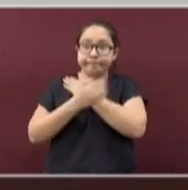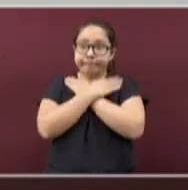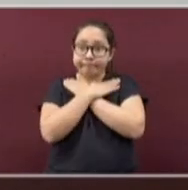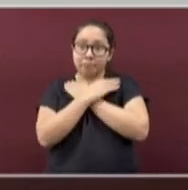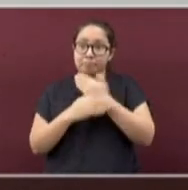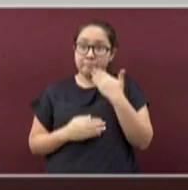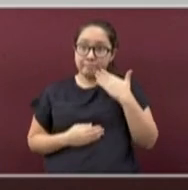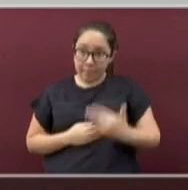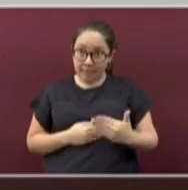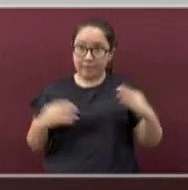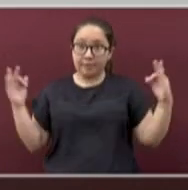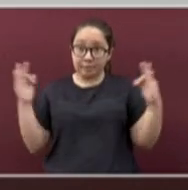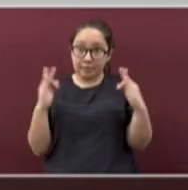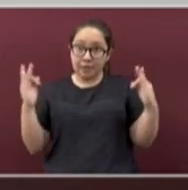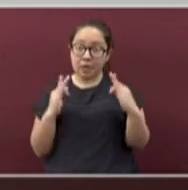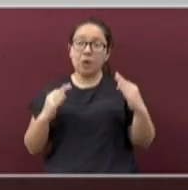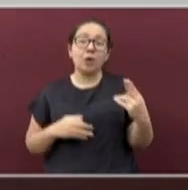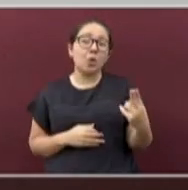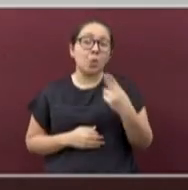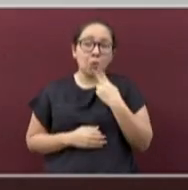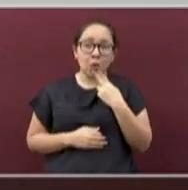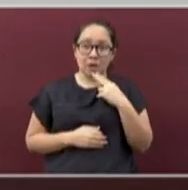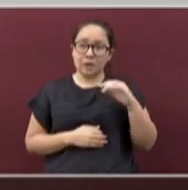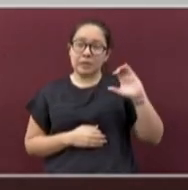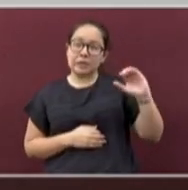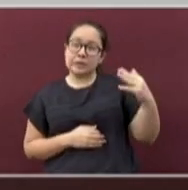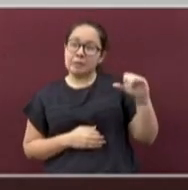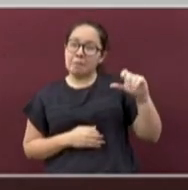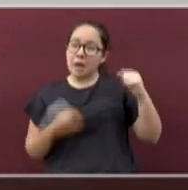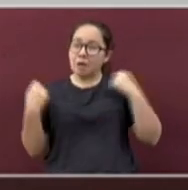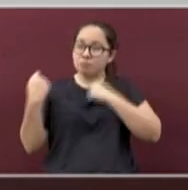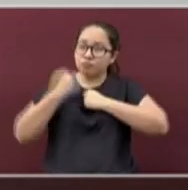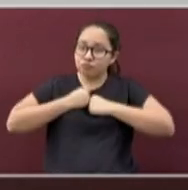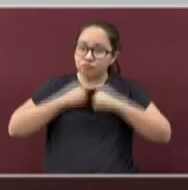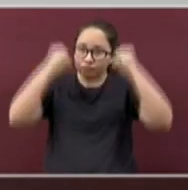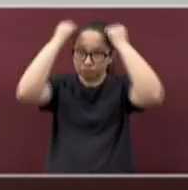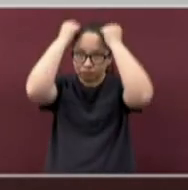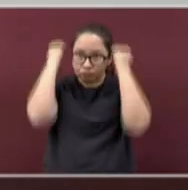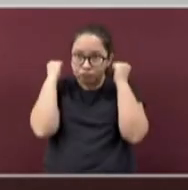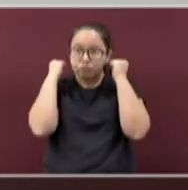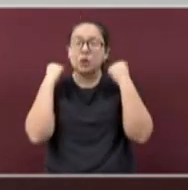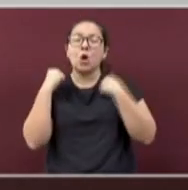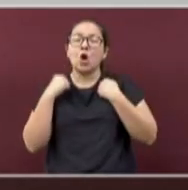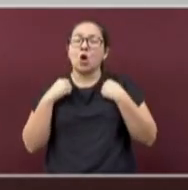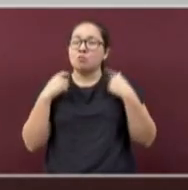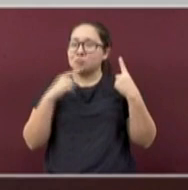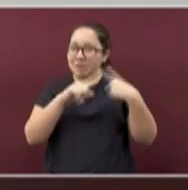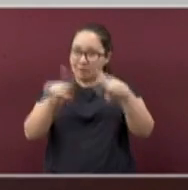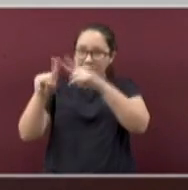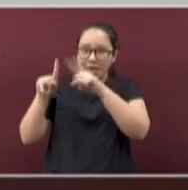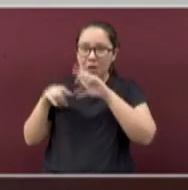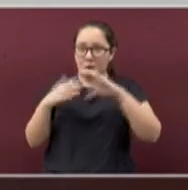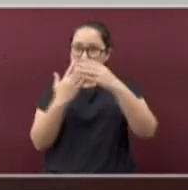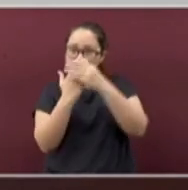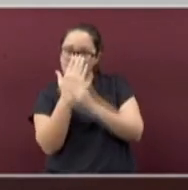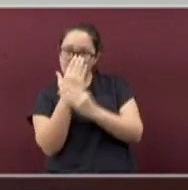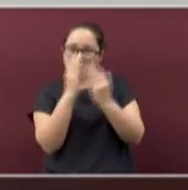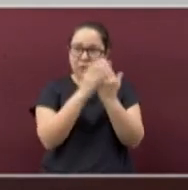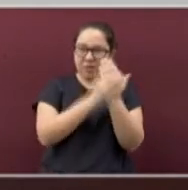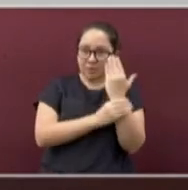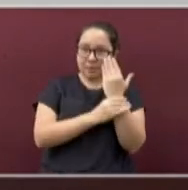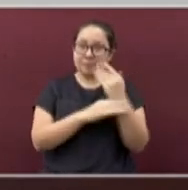De preferencia con chamarra, suéter, sudadera, gorro, guantes, bufanda y calcetines.